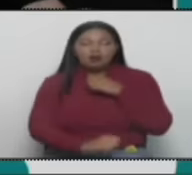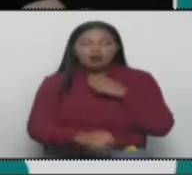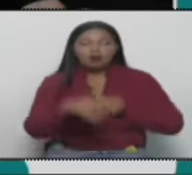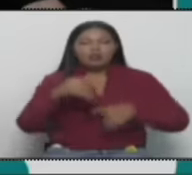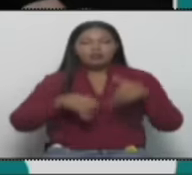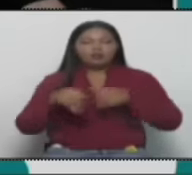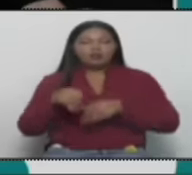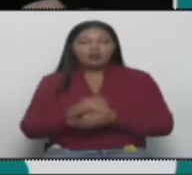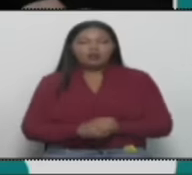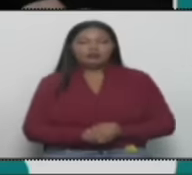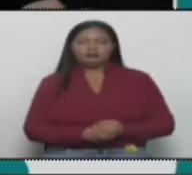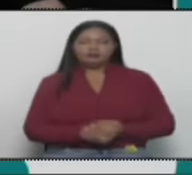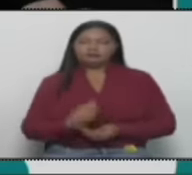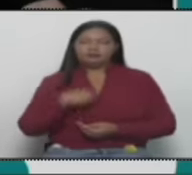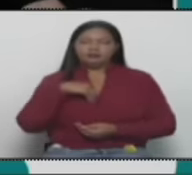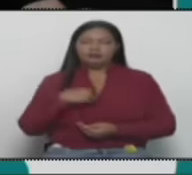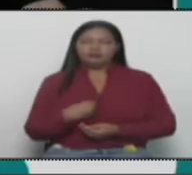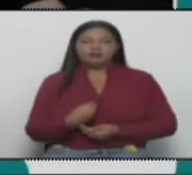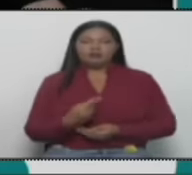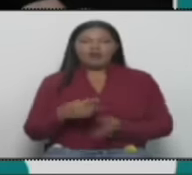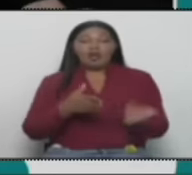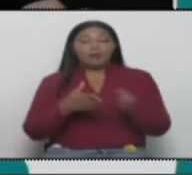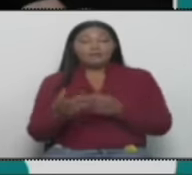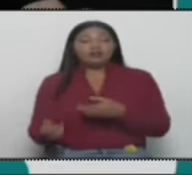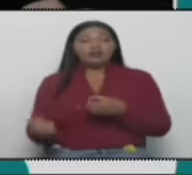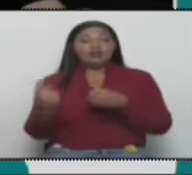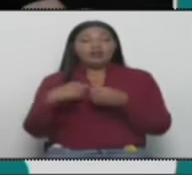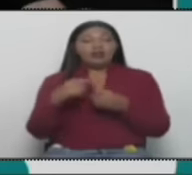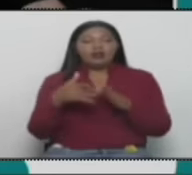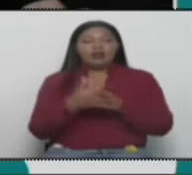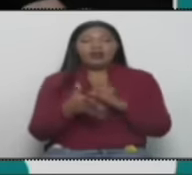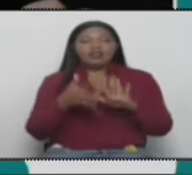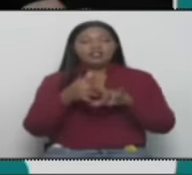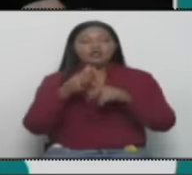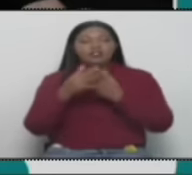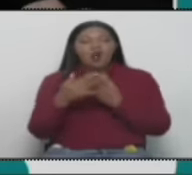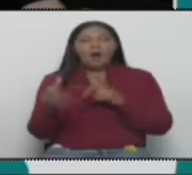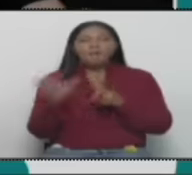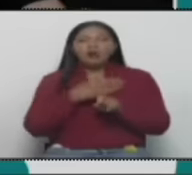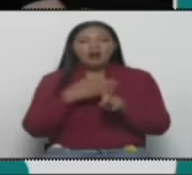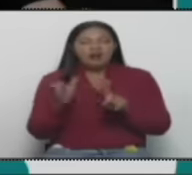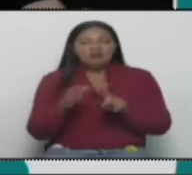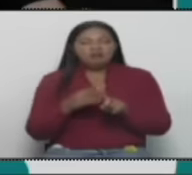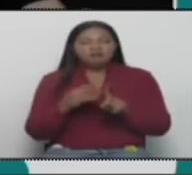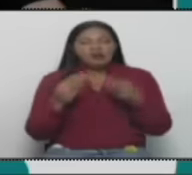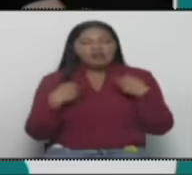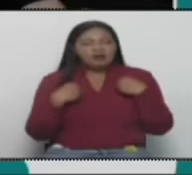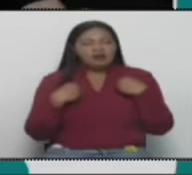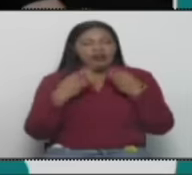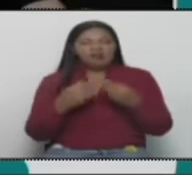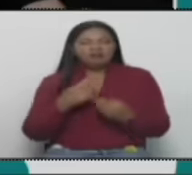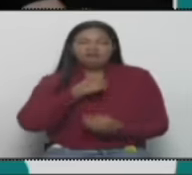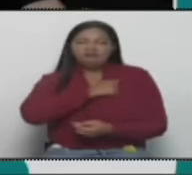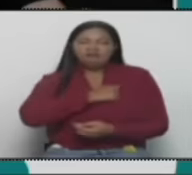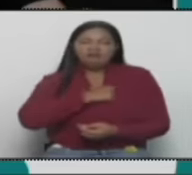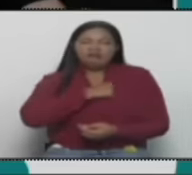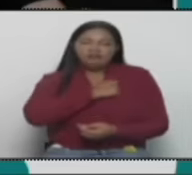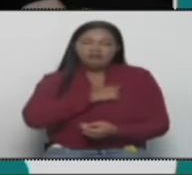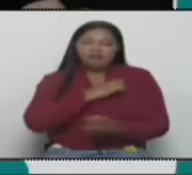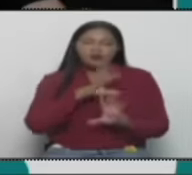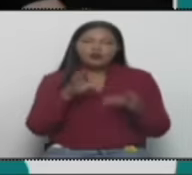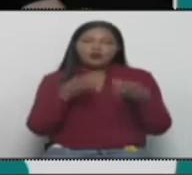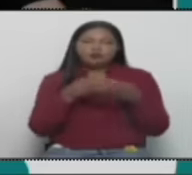A eso debe agregarse los hechos violentos, lamentables, por los grupos